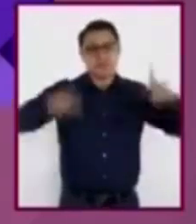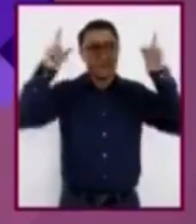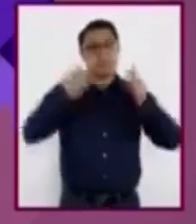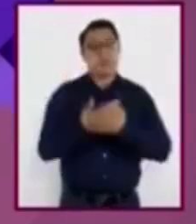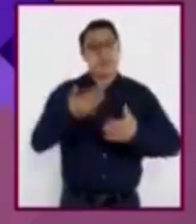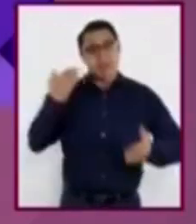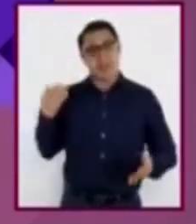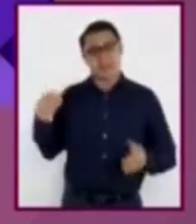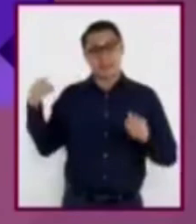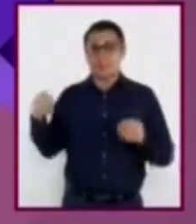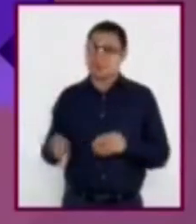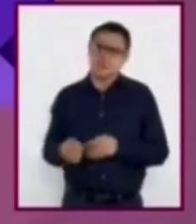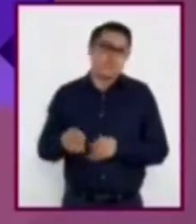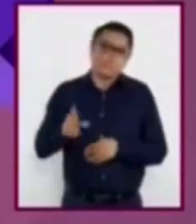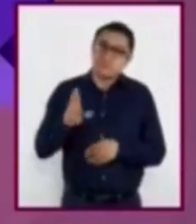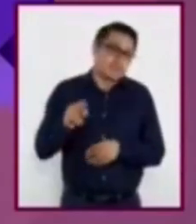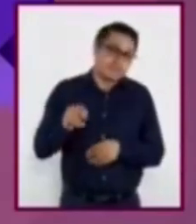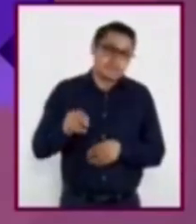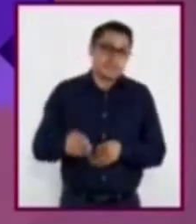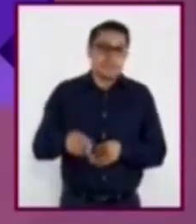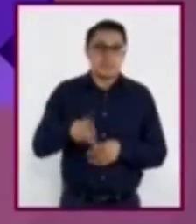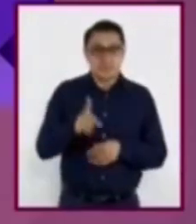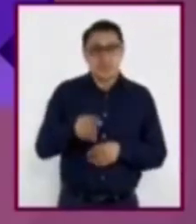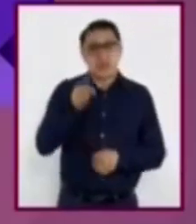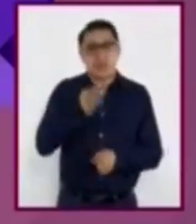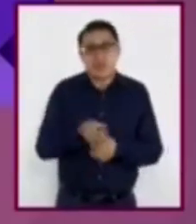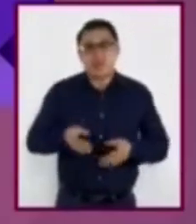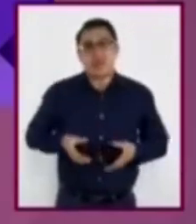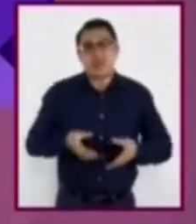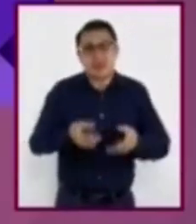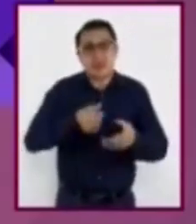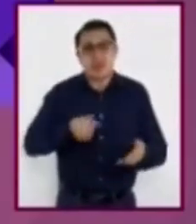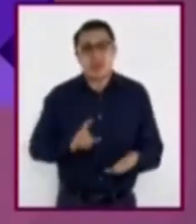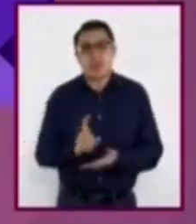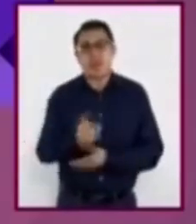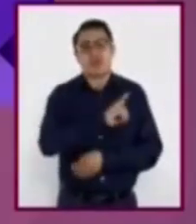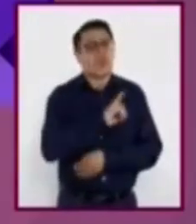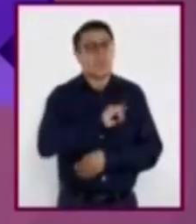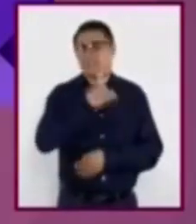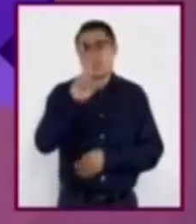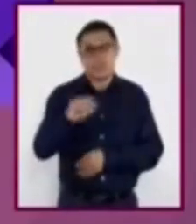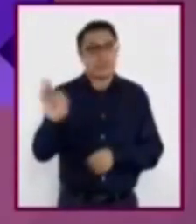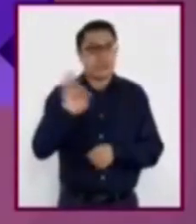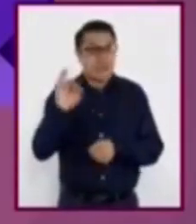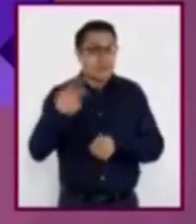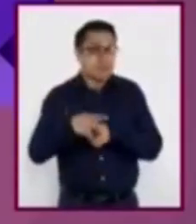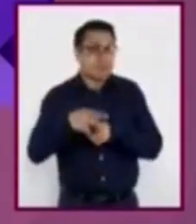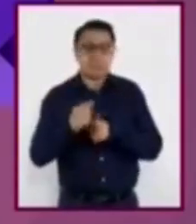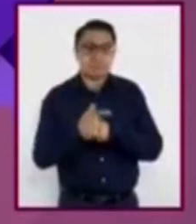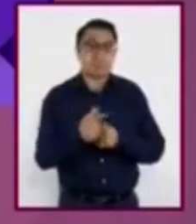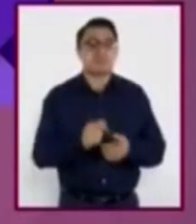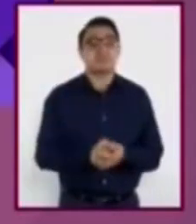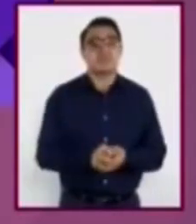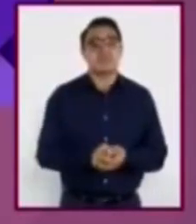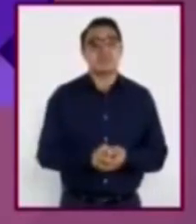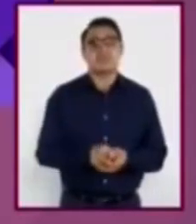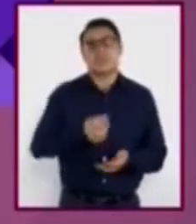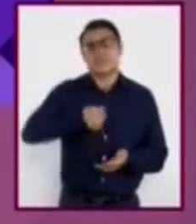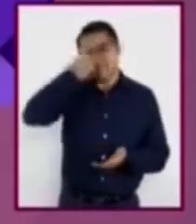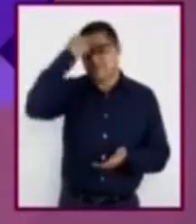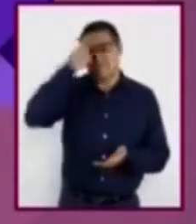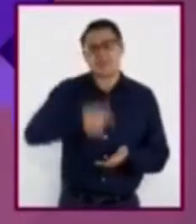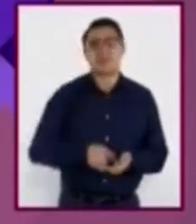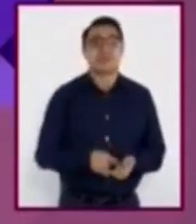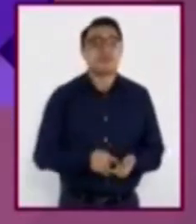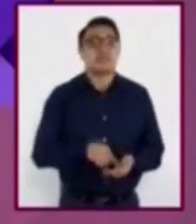pero todavía no me deja ir a la calle sola porque dice que me puede pasar algo. Yo creo que sí me dan